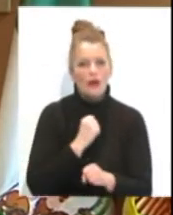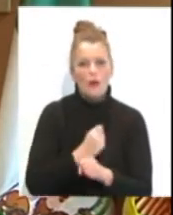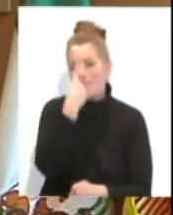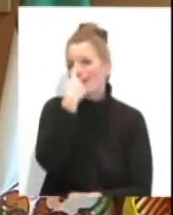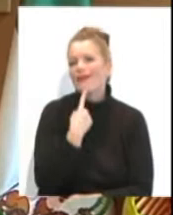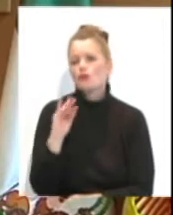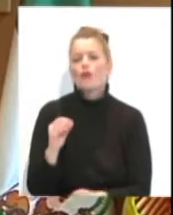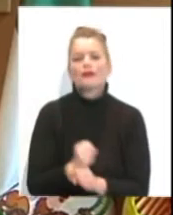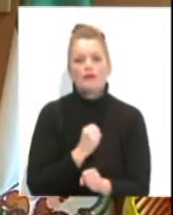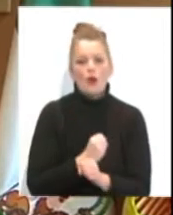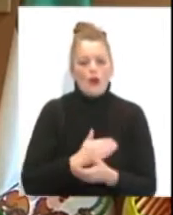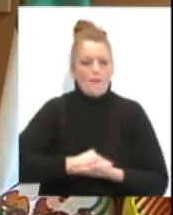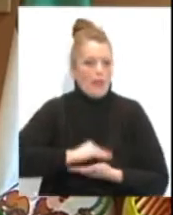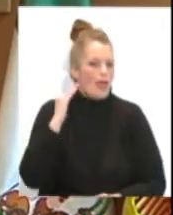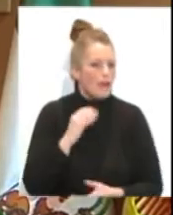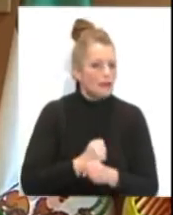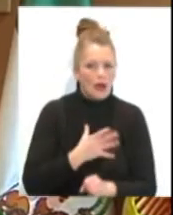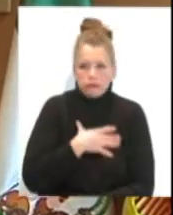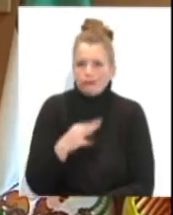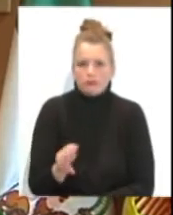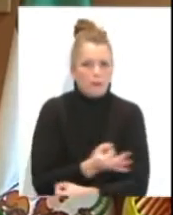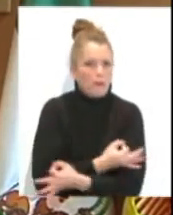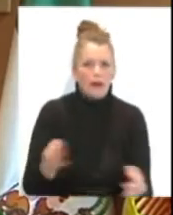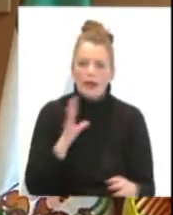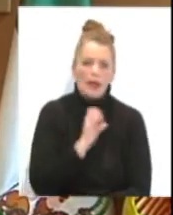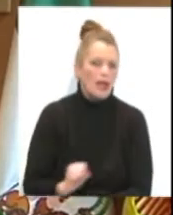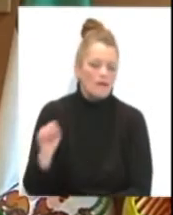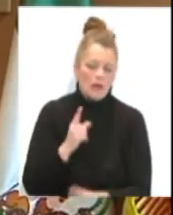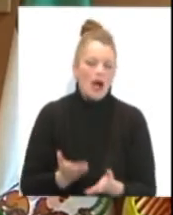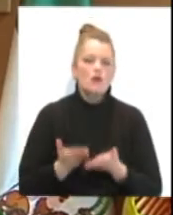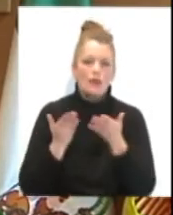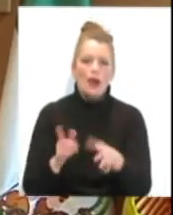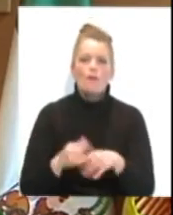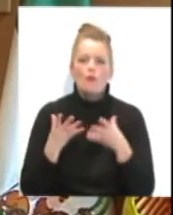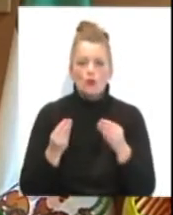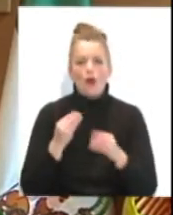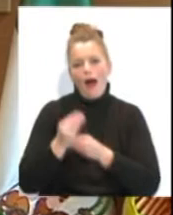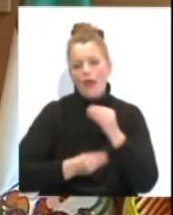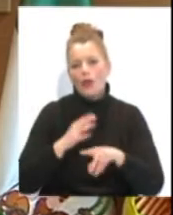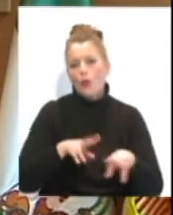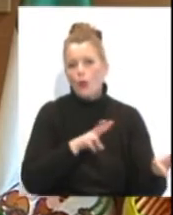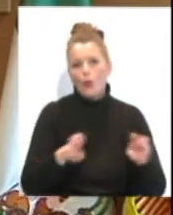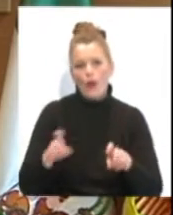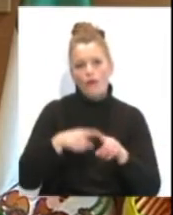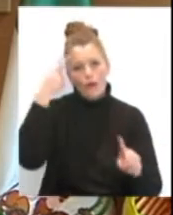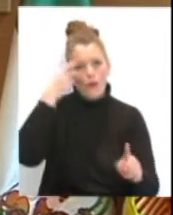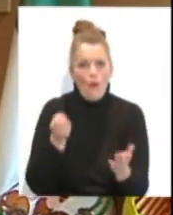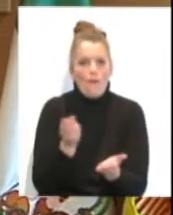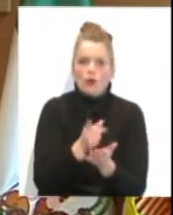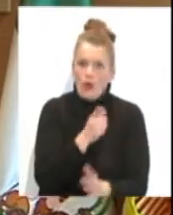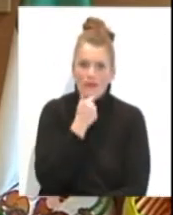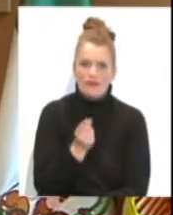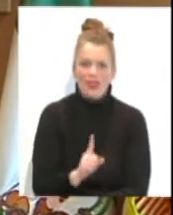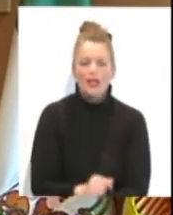trabajo, tiene una capacidad de trabajo increíble y creo que eso también le va a ayudar mucho a encarar este nuevo reto que no es fácil.